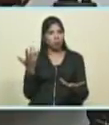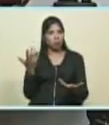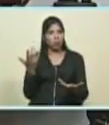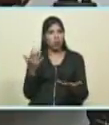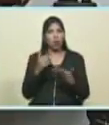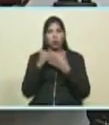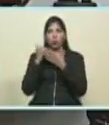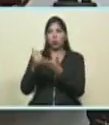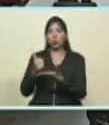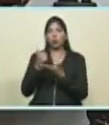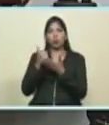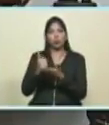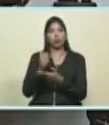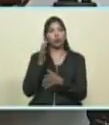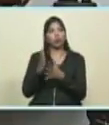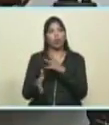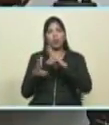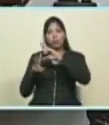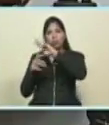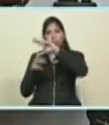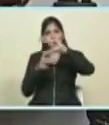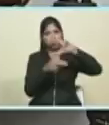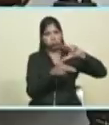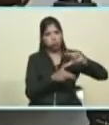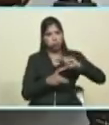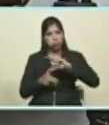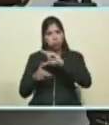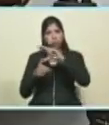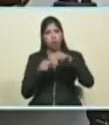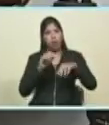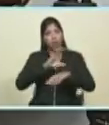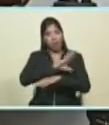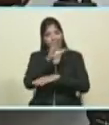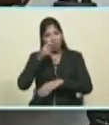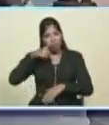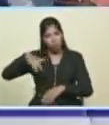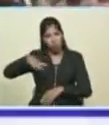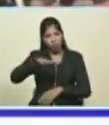destrozos del huracán Irma contra nuestros hermanos pueblos del Caribe